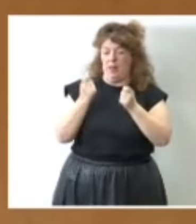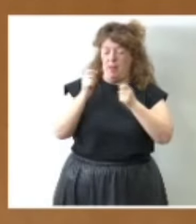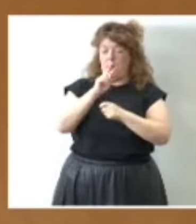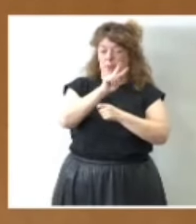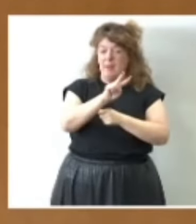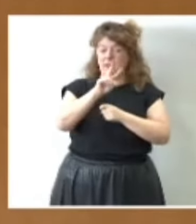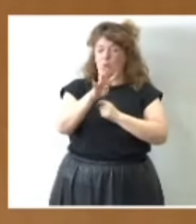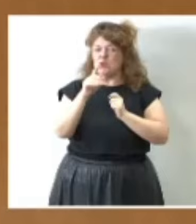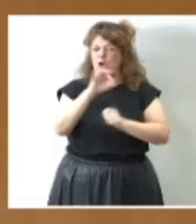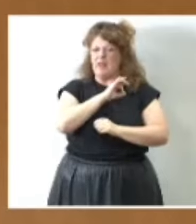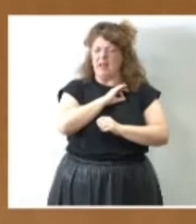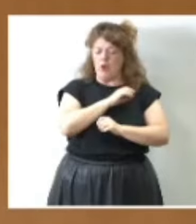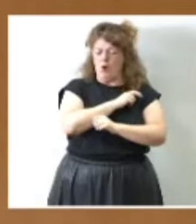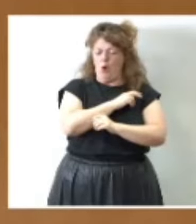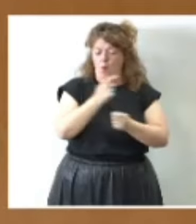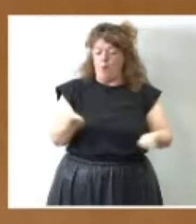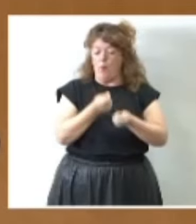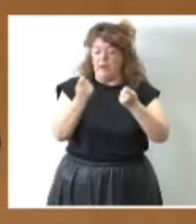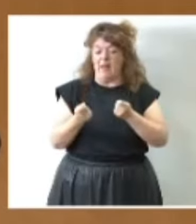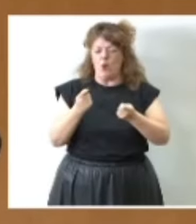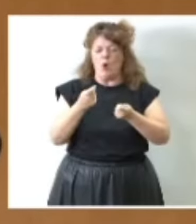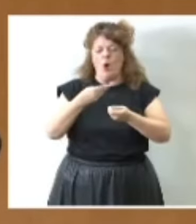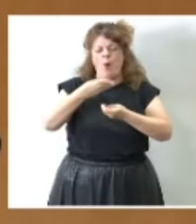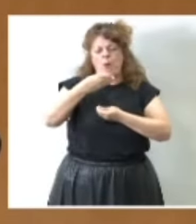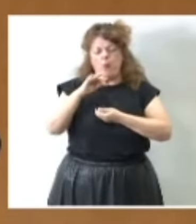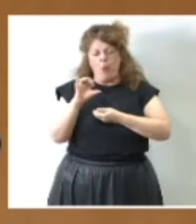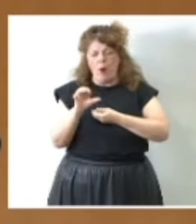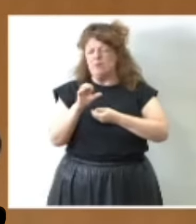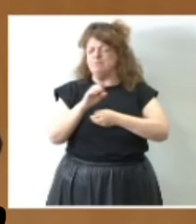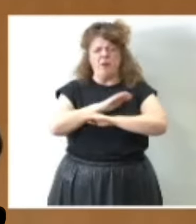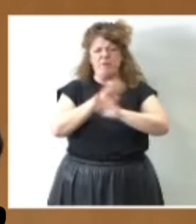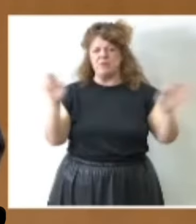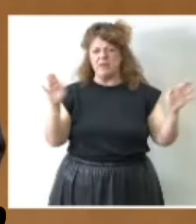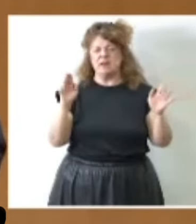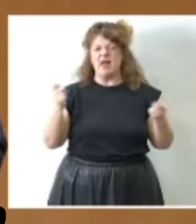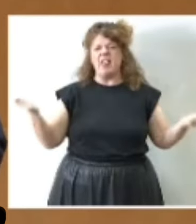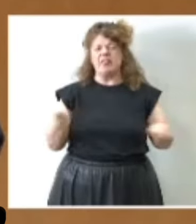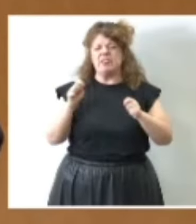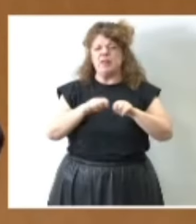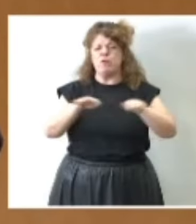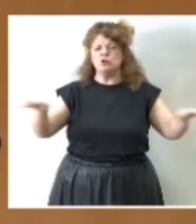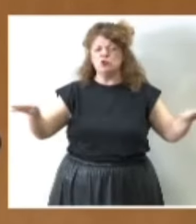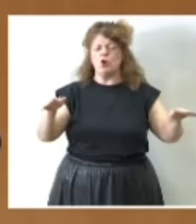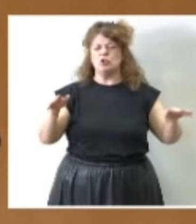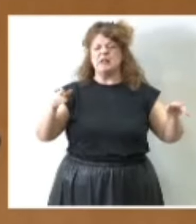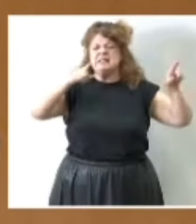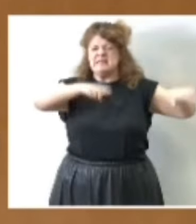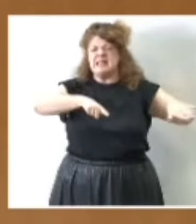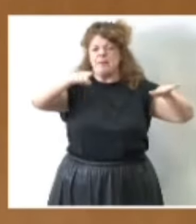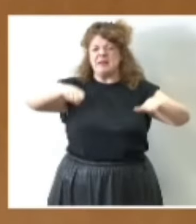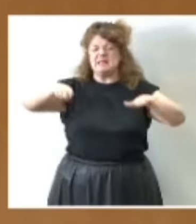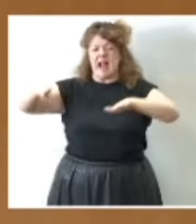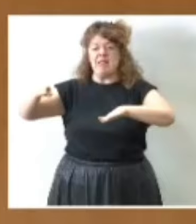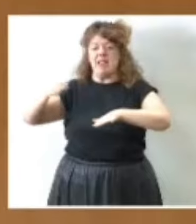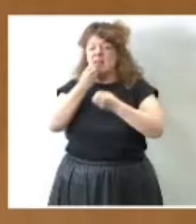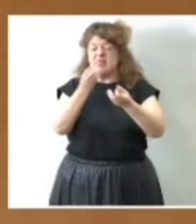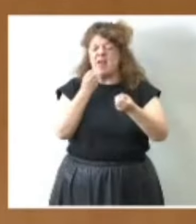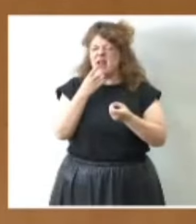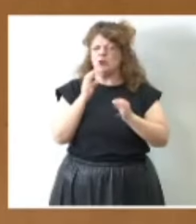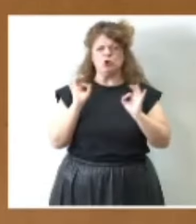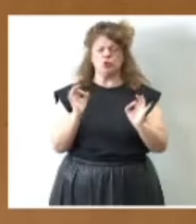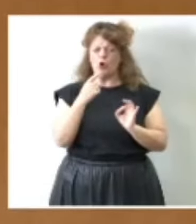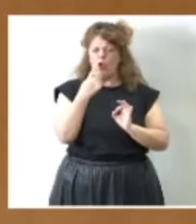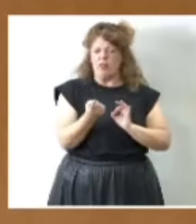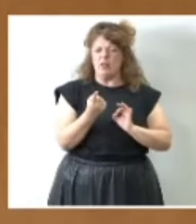Boletín Oficial del Estado, acaba de golpe y plumazo con la difusión semestral de datos y establece que sólo